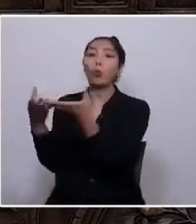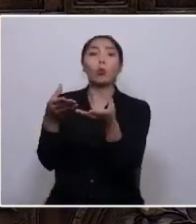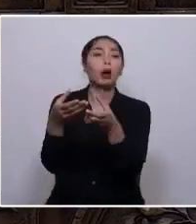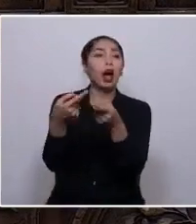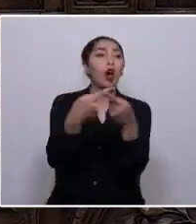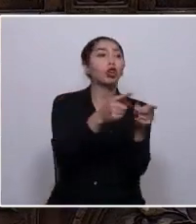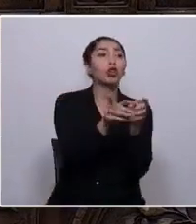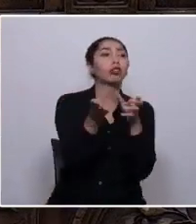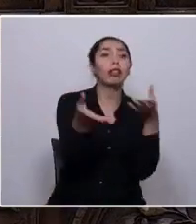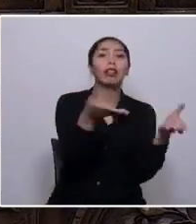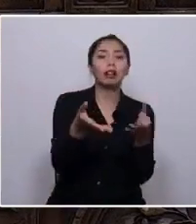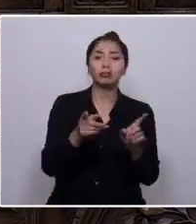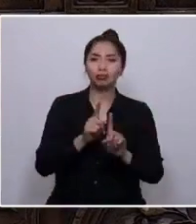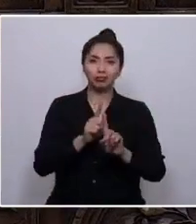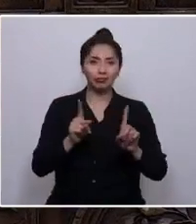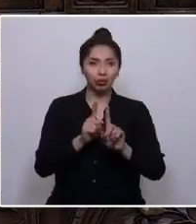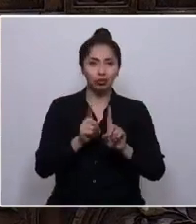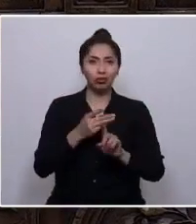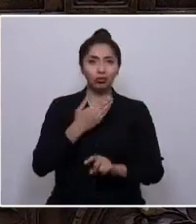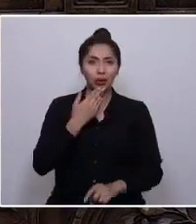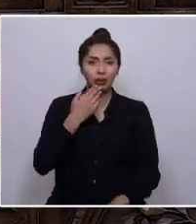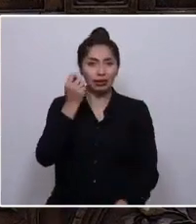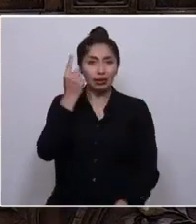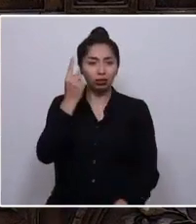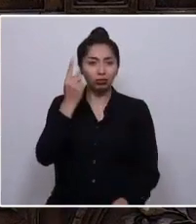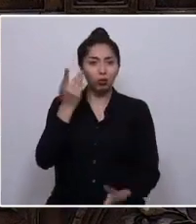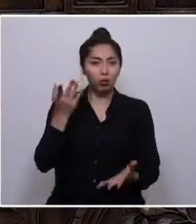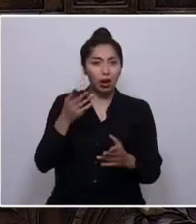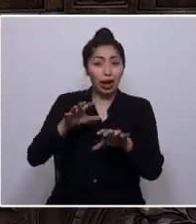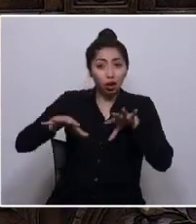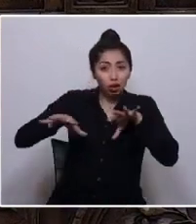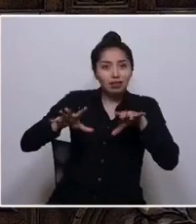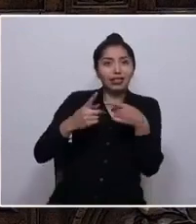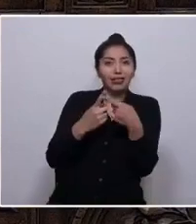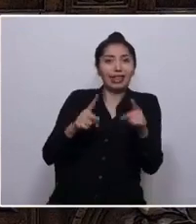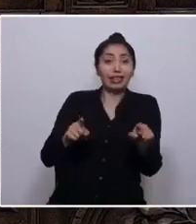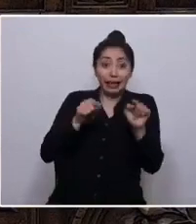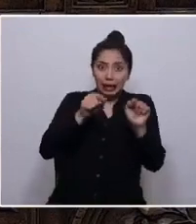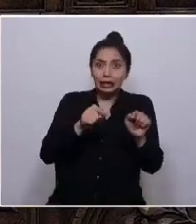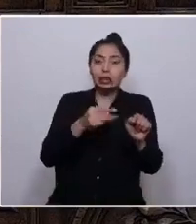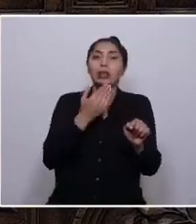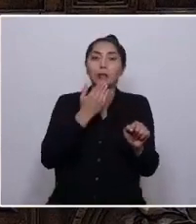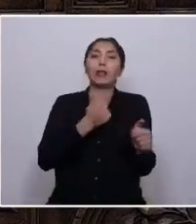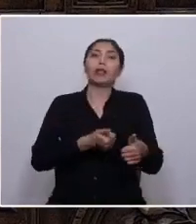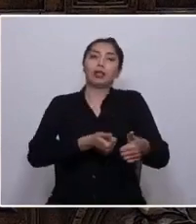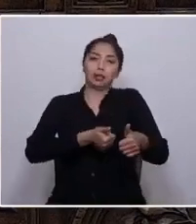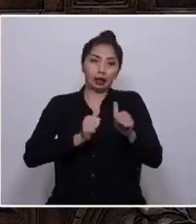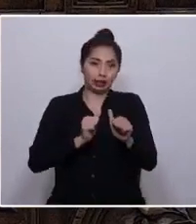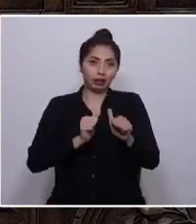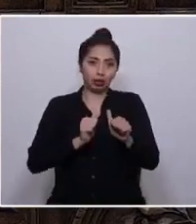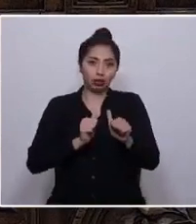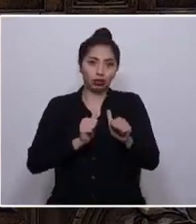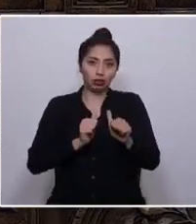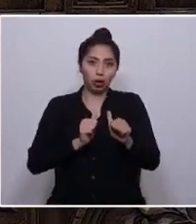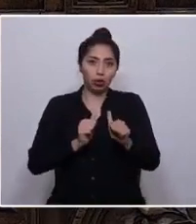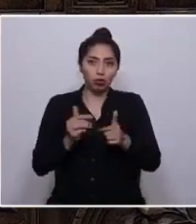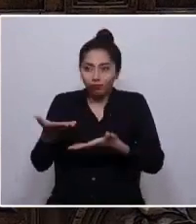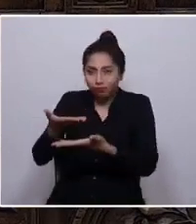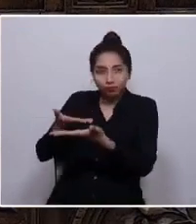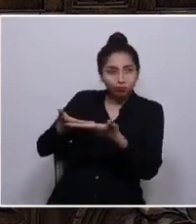Lo entiendo también como hacer las cosas de maneras distintas. Ese también es un desafío. Tratarnos de maneras distintas.